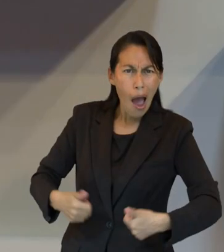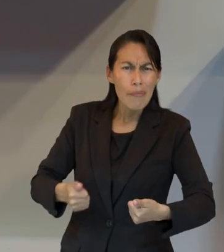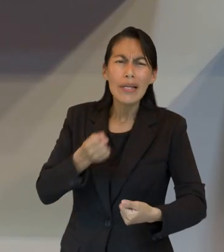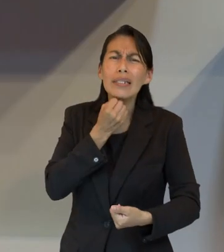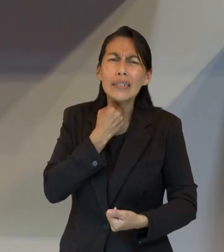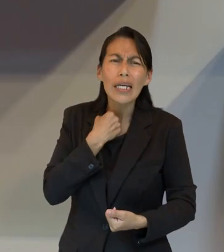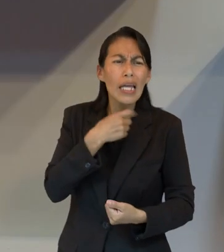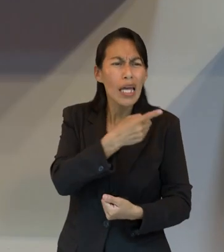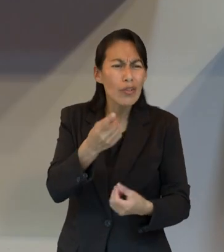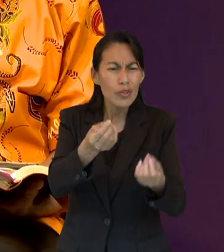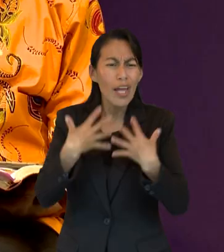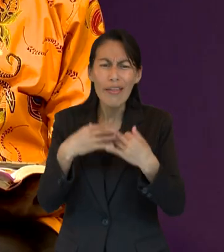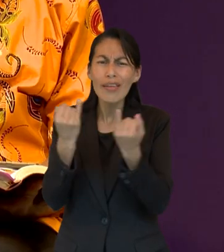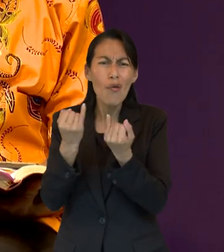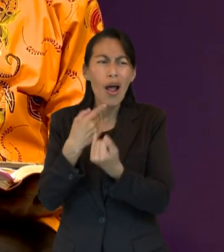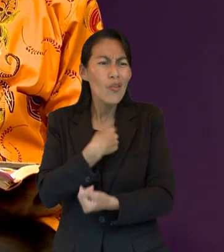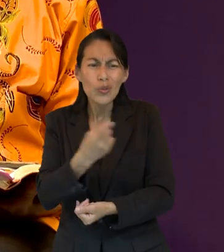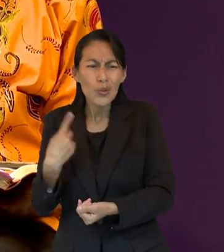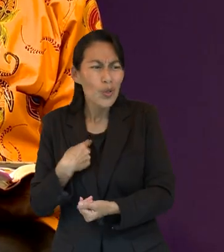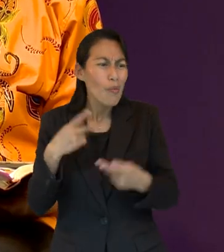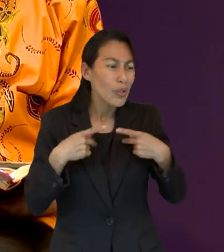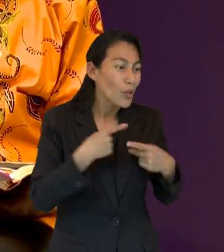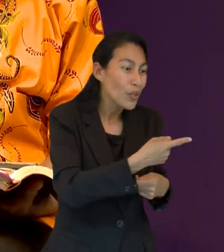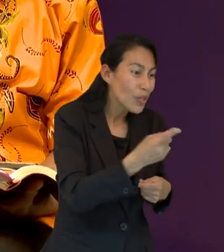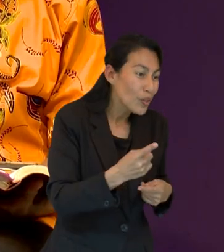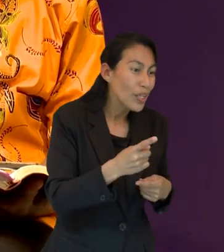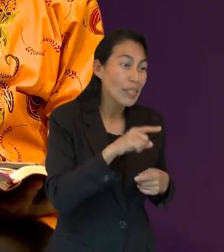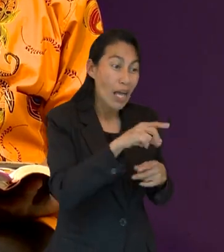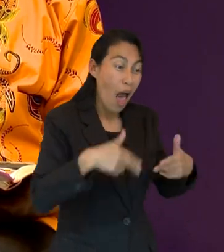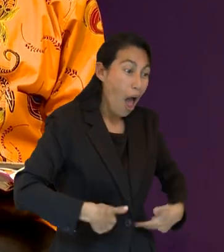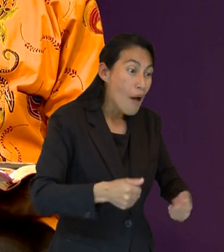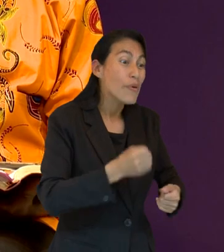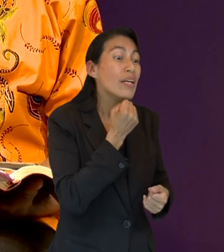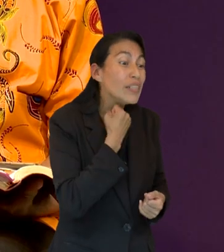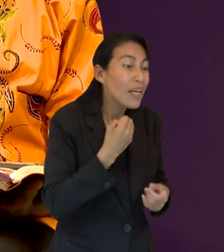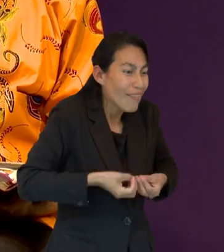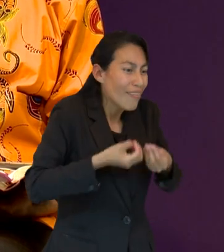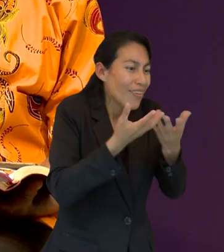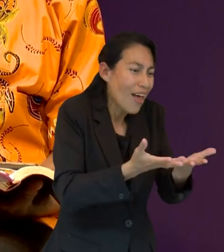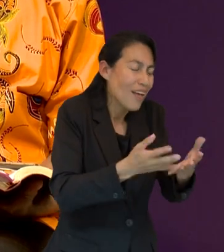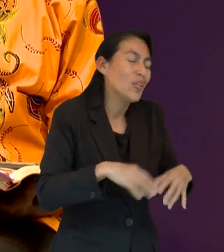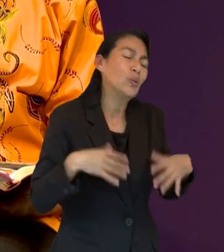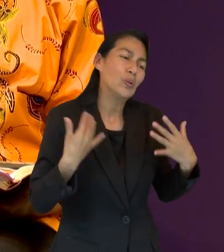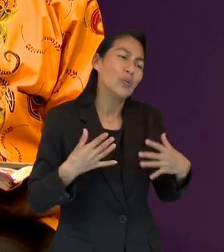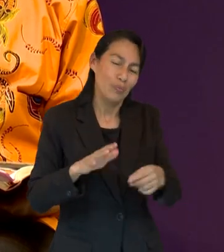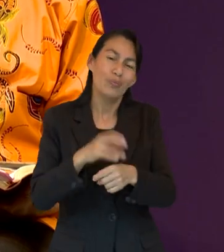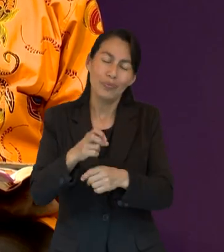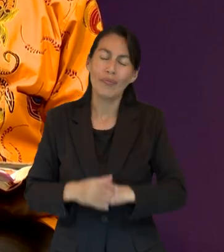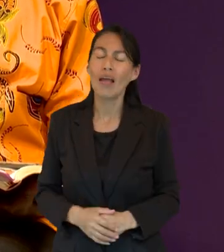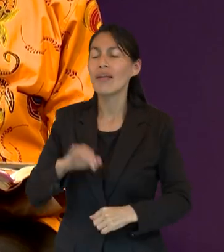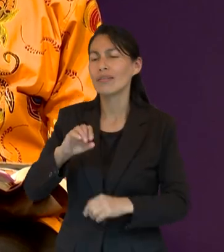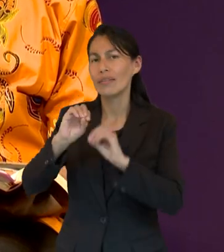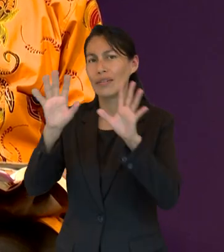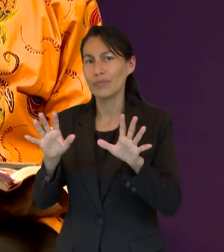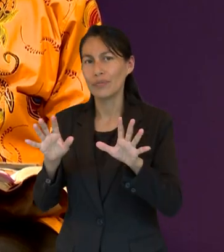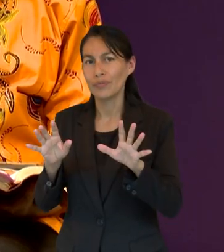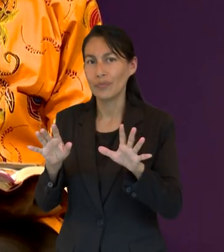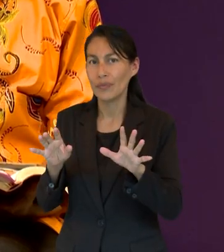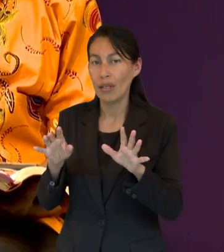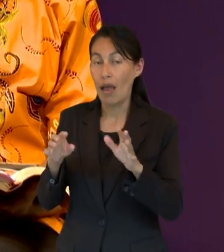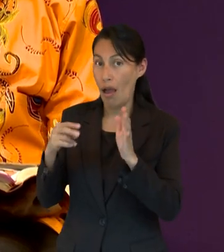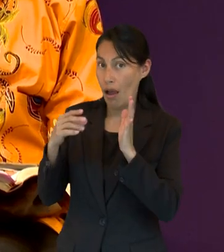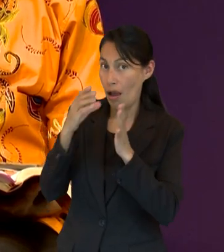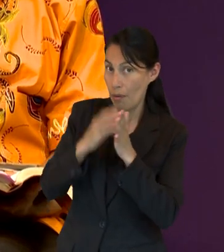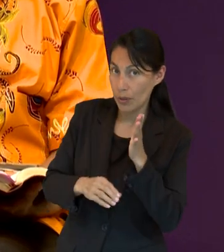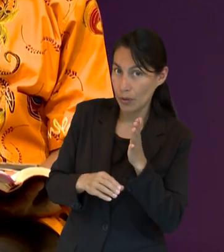solo del sentido de adorarnos a Dios sino que también al sermos el bien esto junta la verdadera adoración a Dios